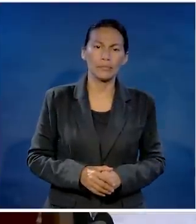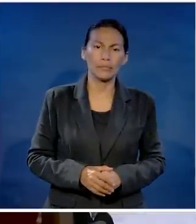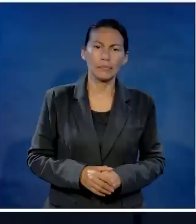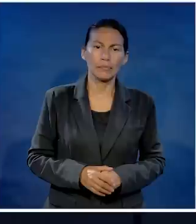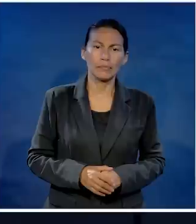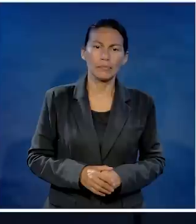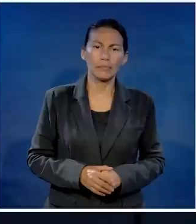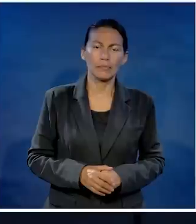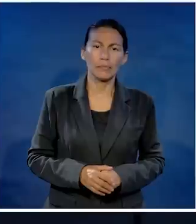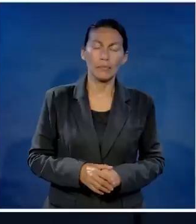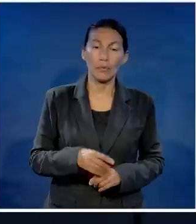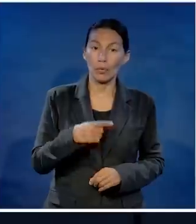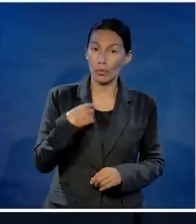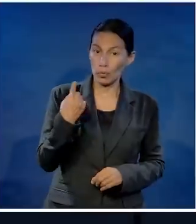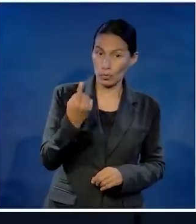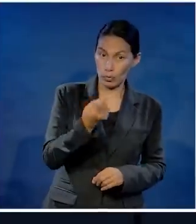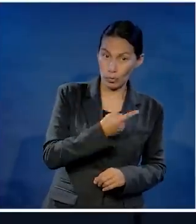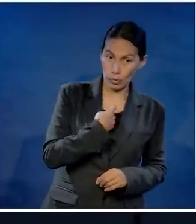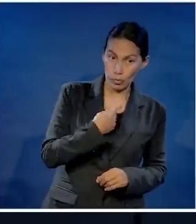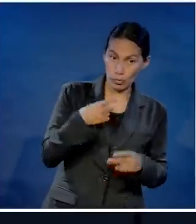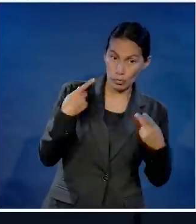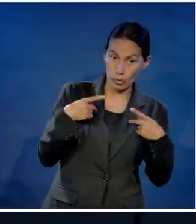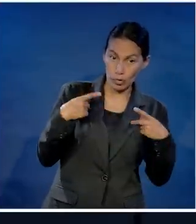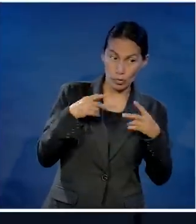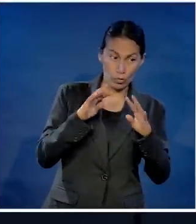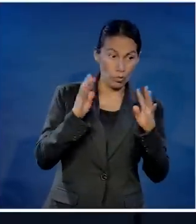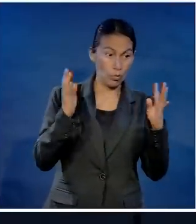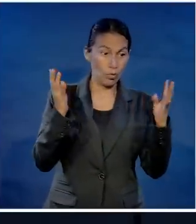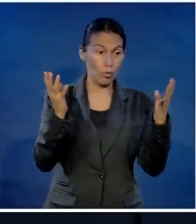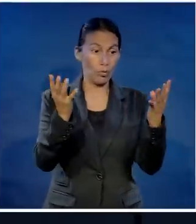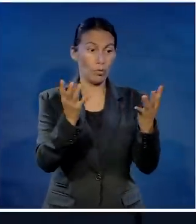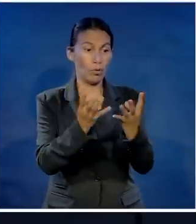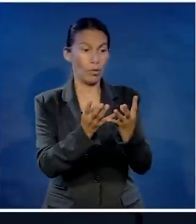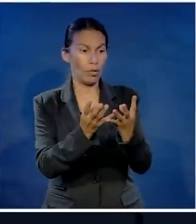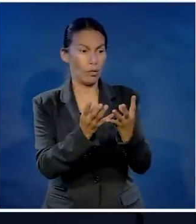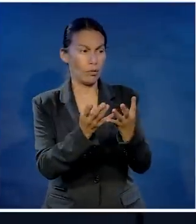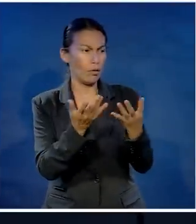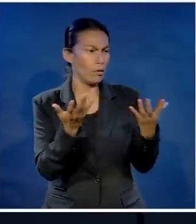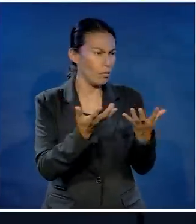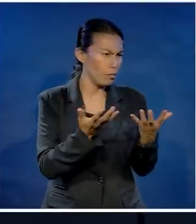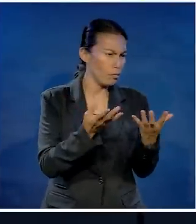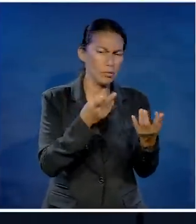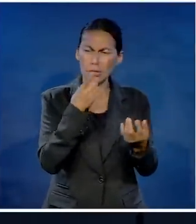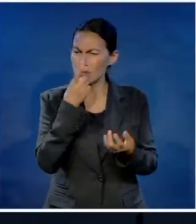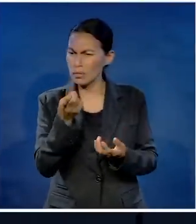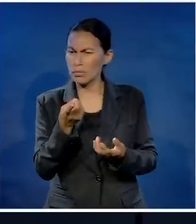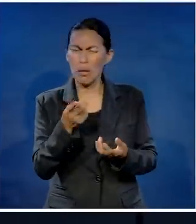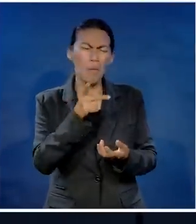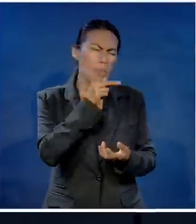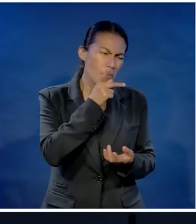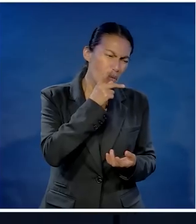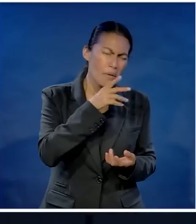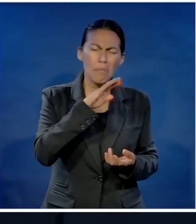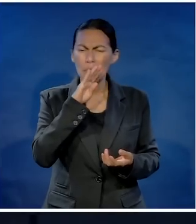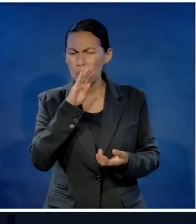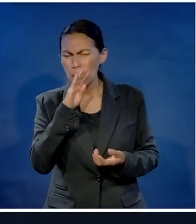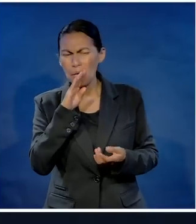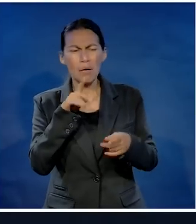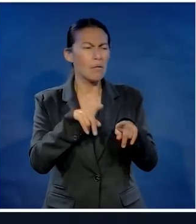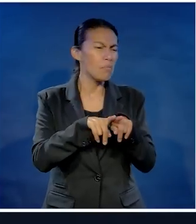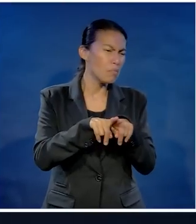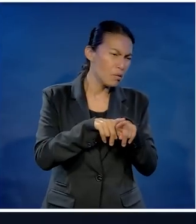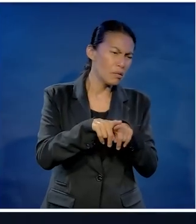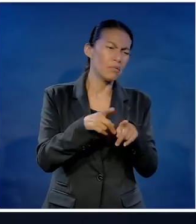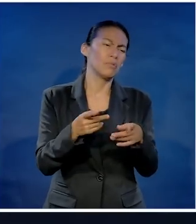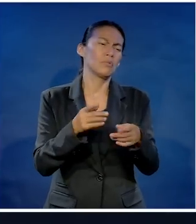Muchachos y hermanos. La forma en que nosotros nos llevamos con los demás. Cómo nos llevamos con nuestros